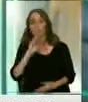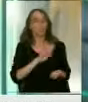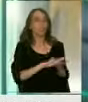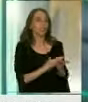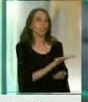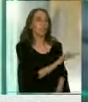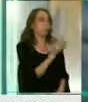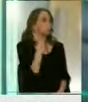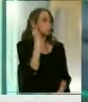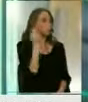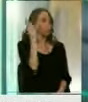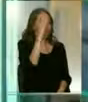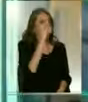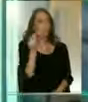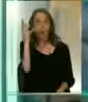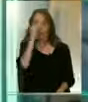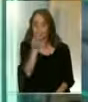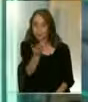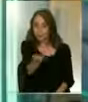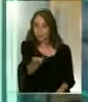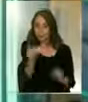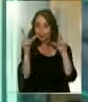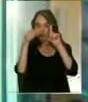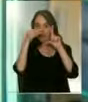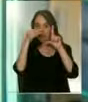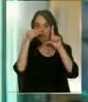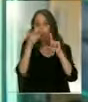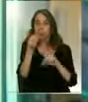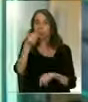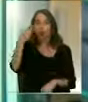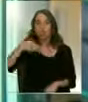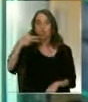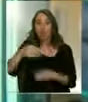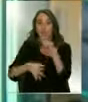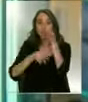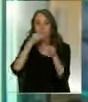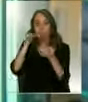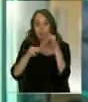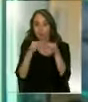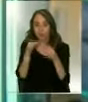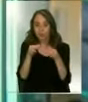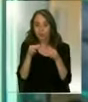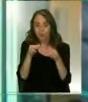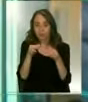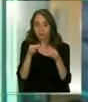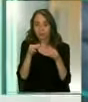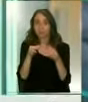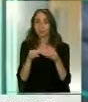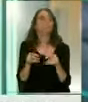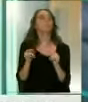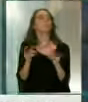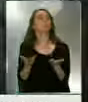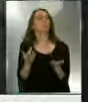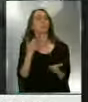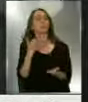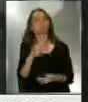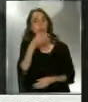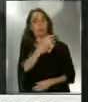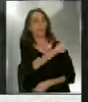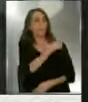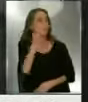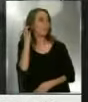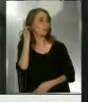¿cómo estás? Muy buenas noches y buenas noches también a ustedes. Son muy buenas las noticias que les vamos a entregar en esta sección porque, tal como lo decía